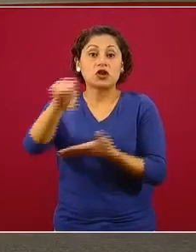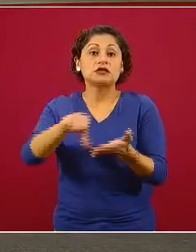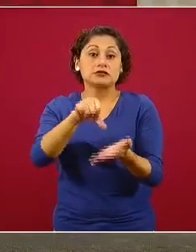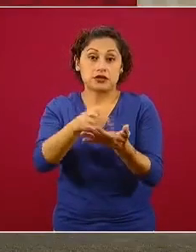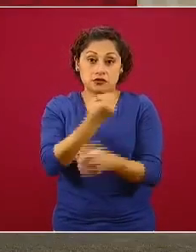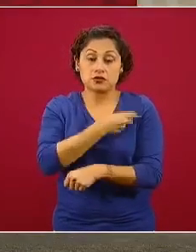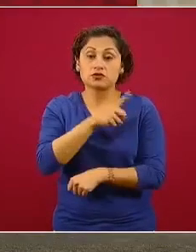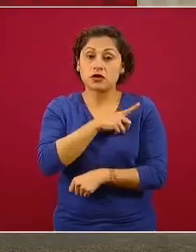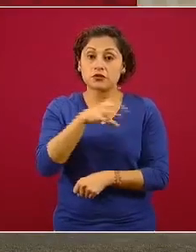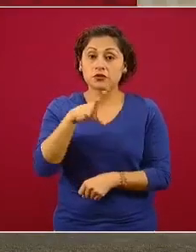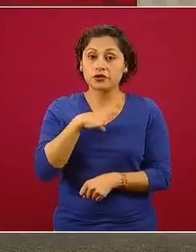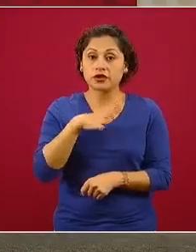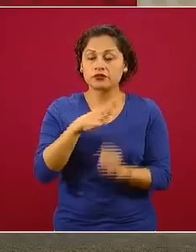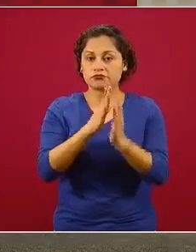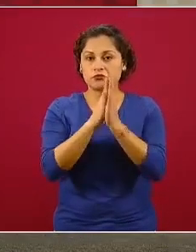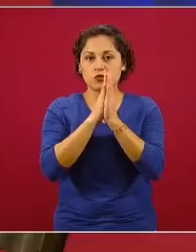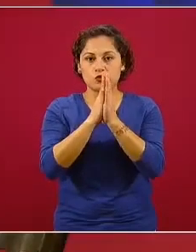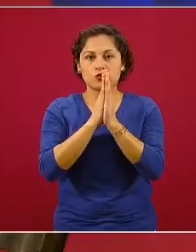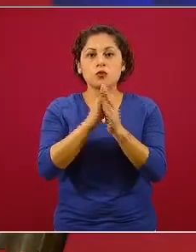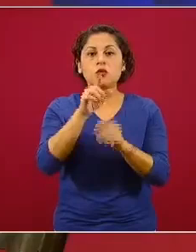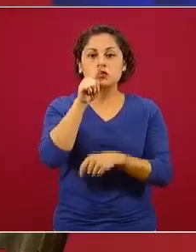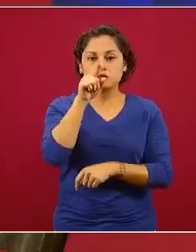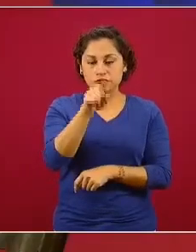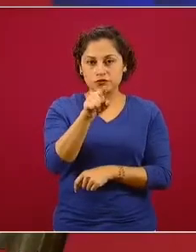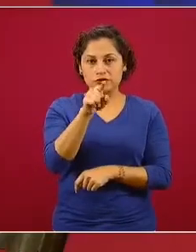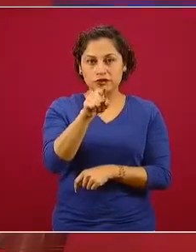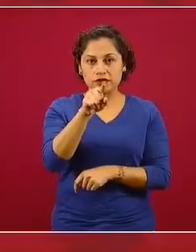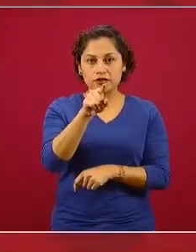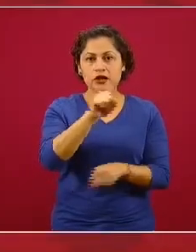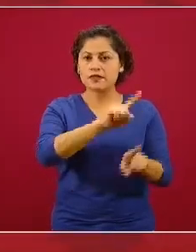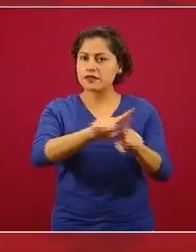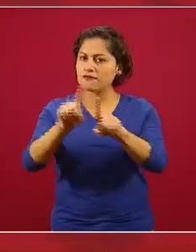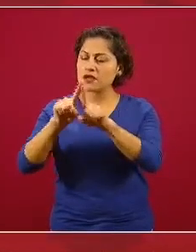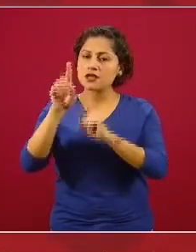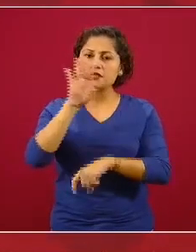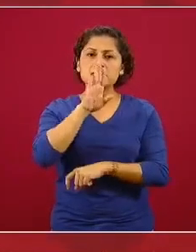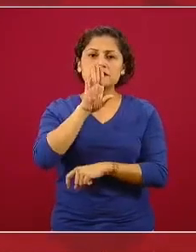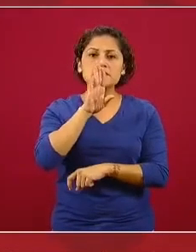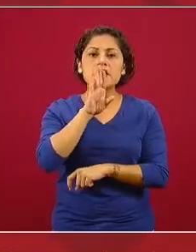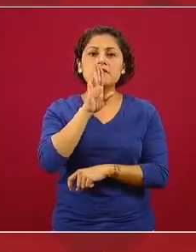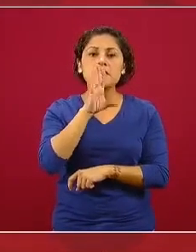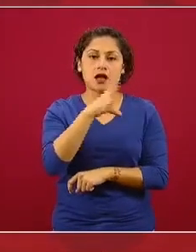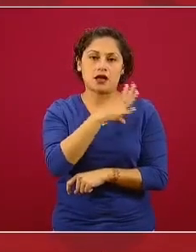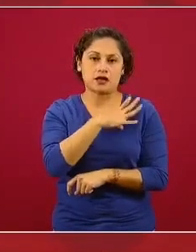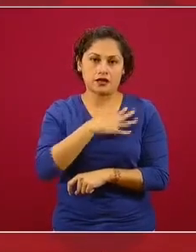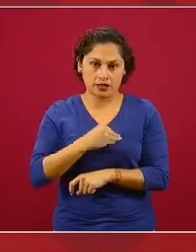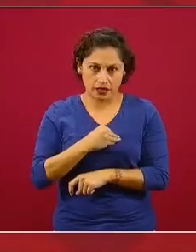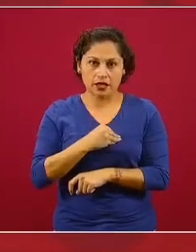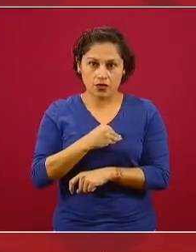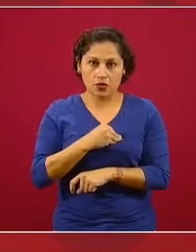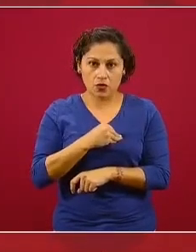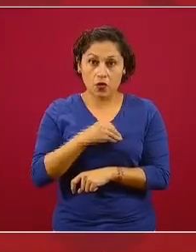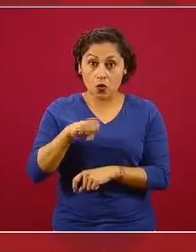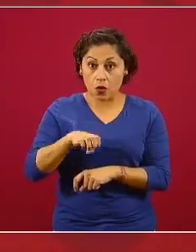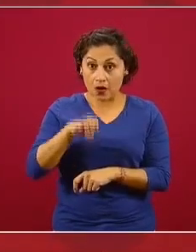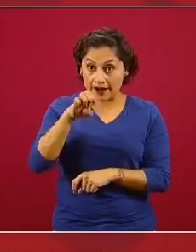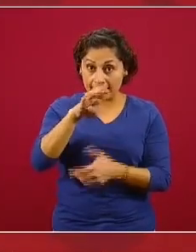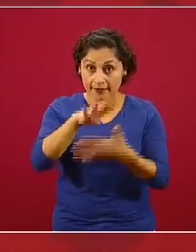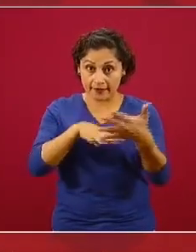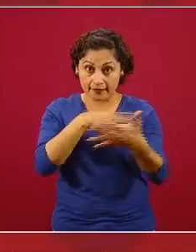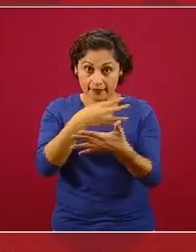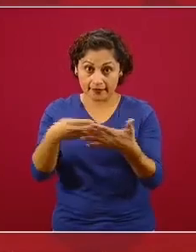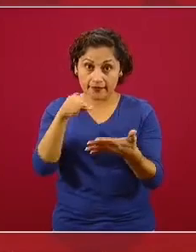salud. Entonces, por favor, usted y todas las mamás que tengan hijos en edad de vacunarse,